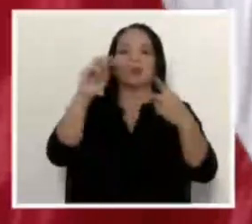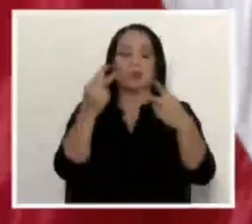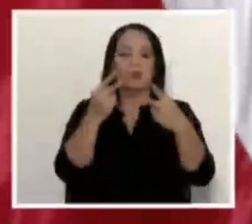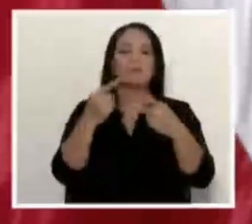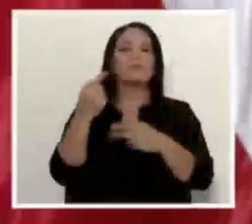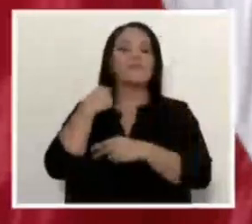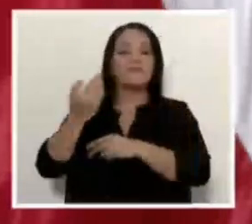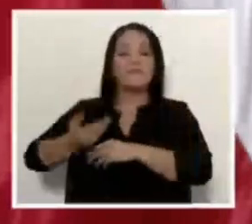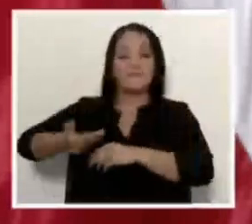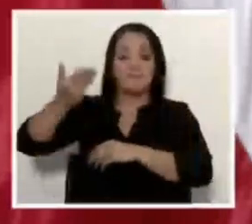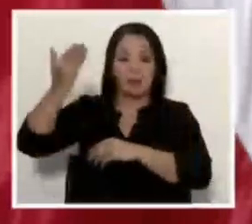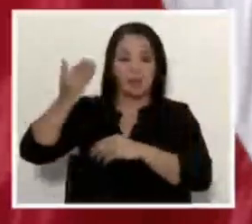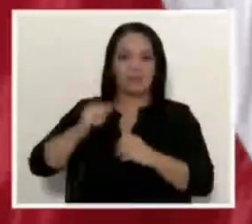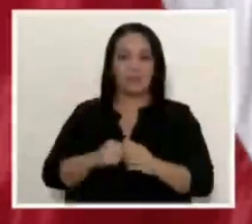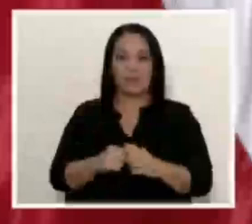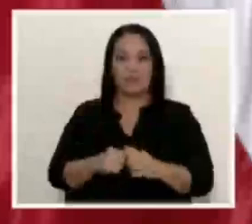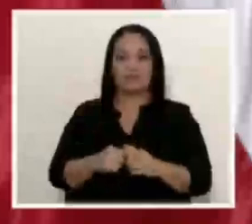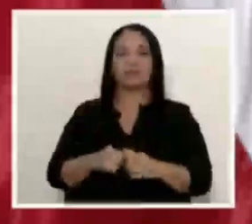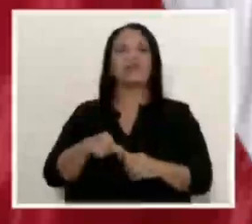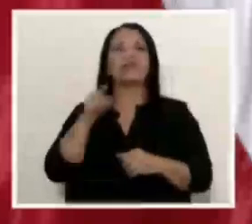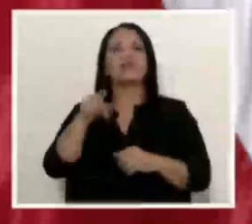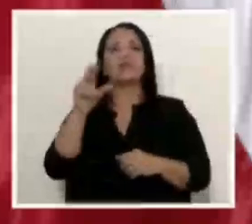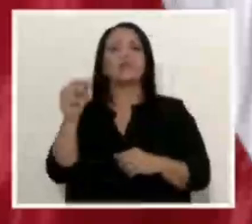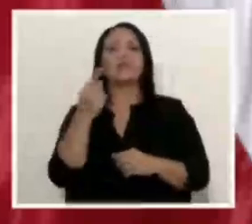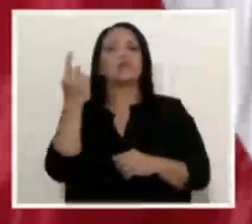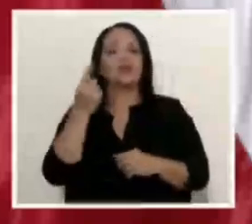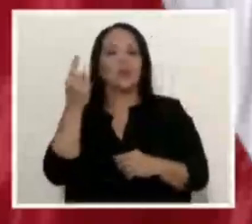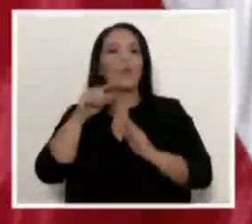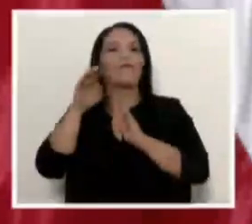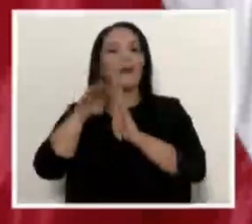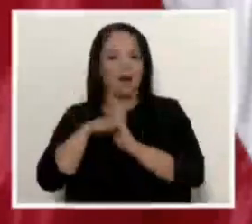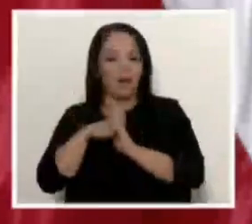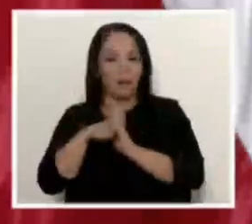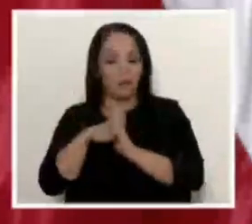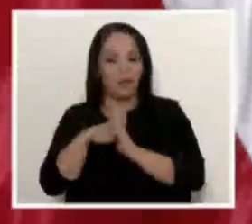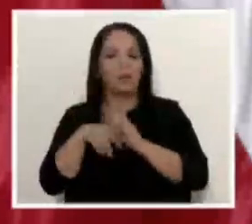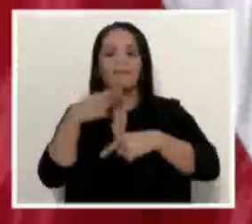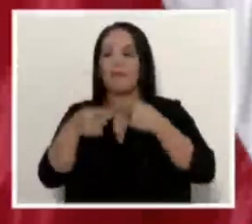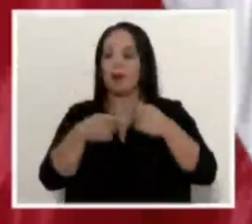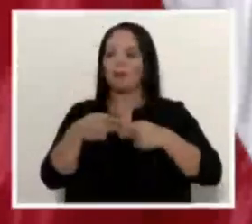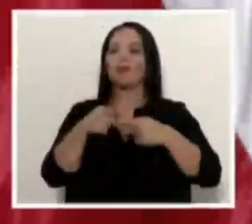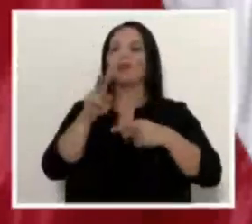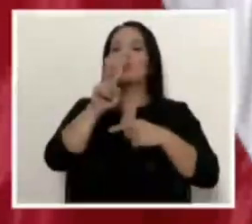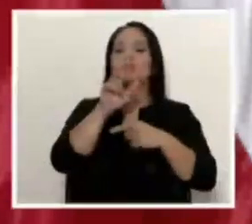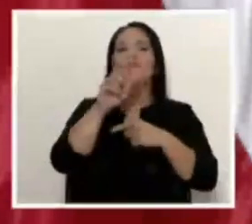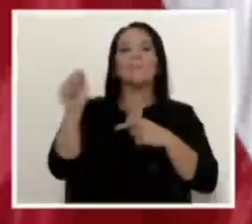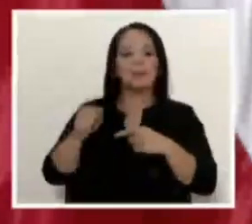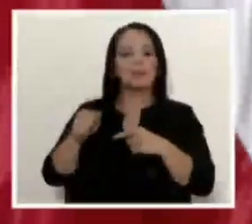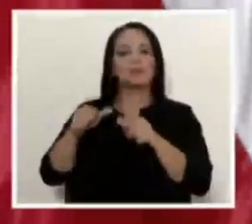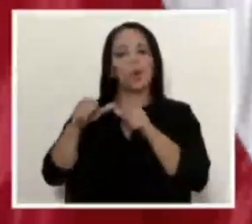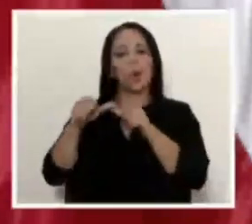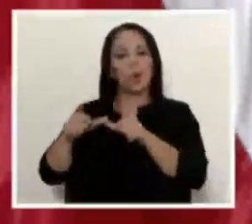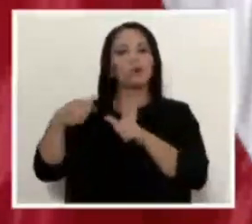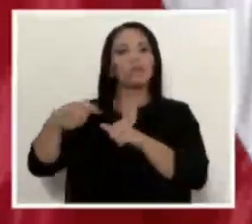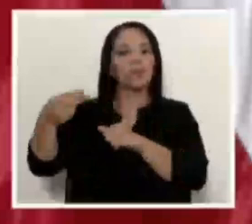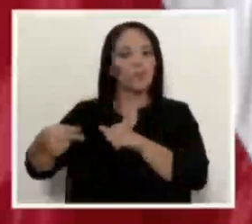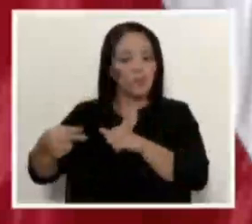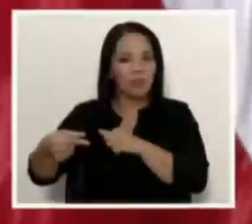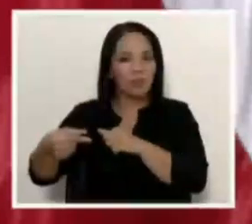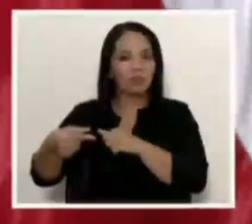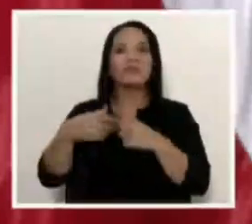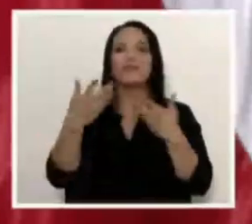inflación no sólo ha bajado, sino que vamos dos meses consecutivos en